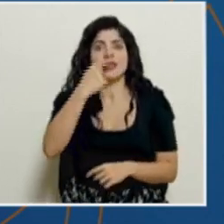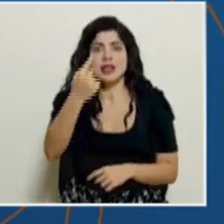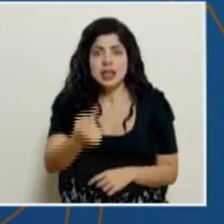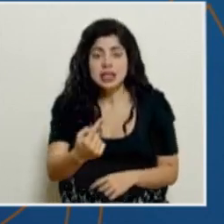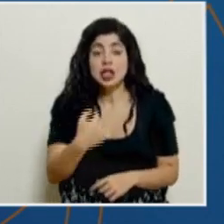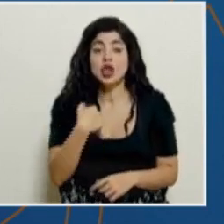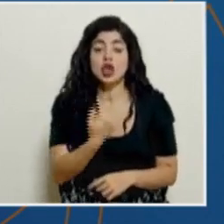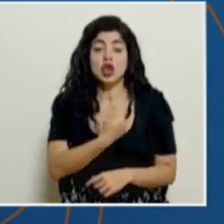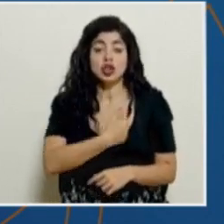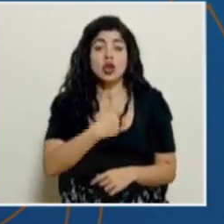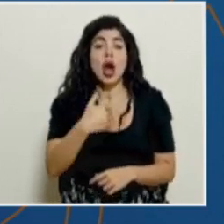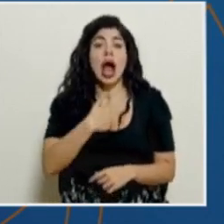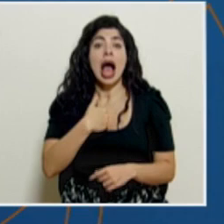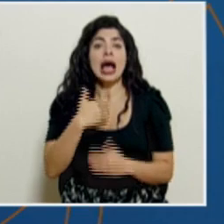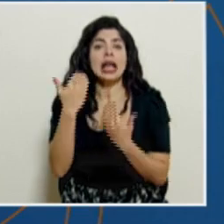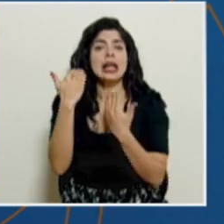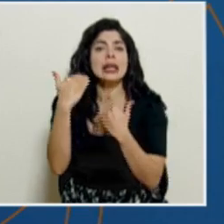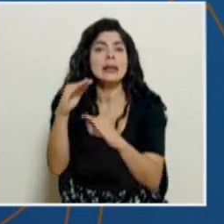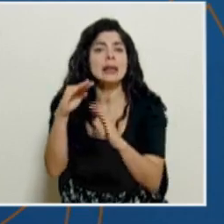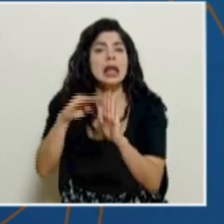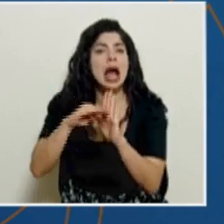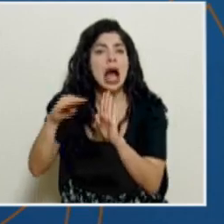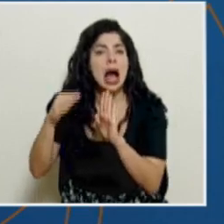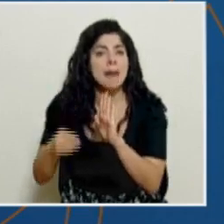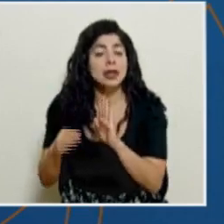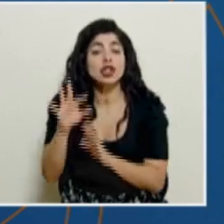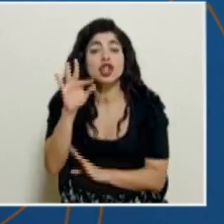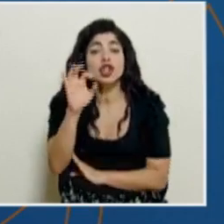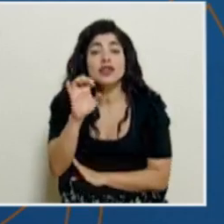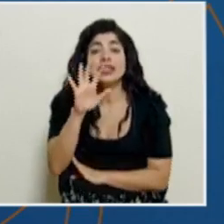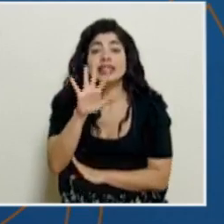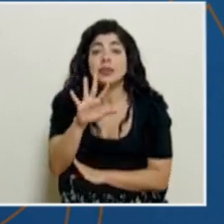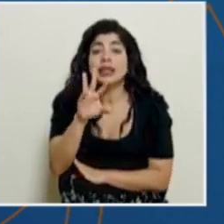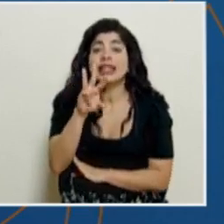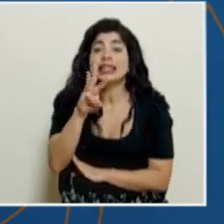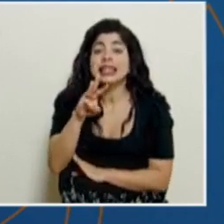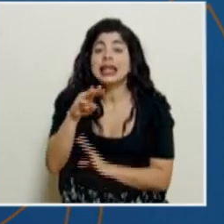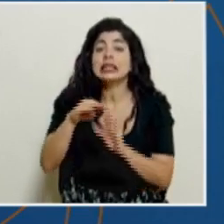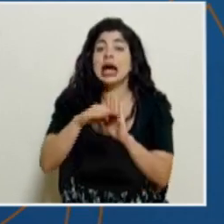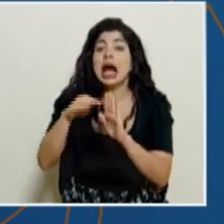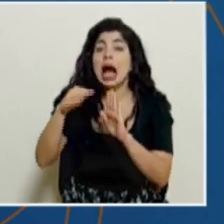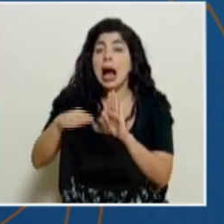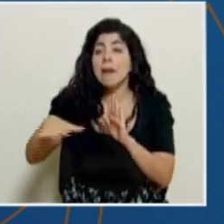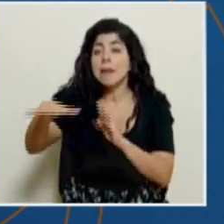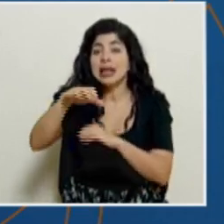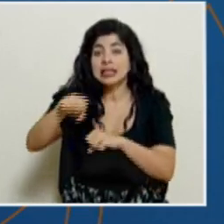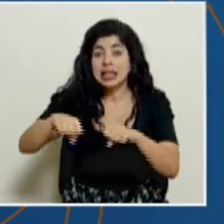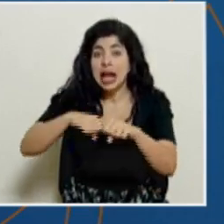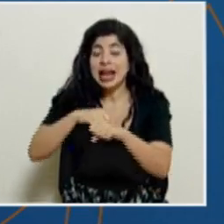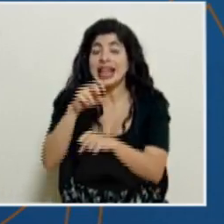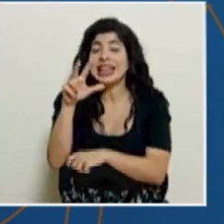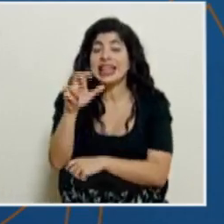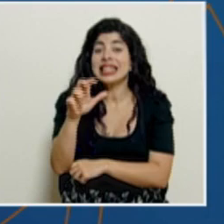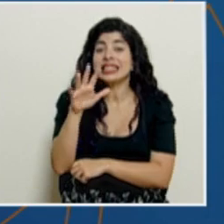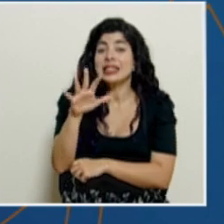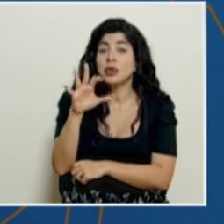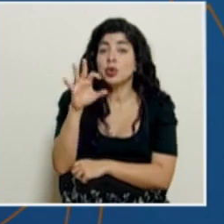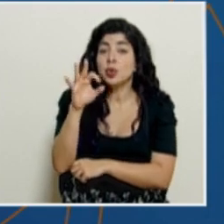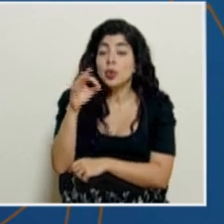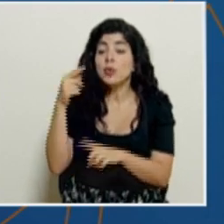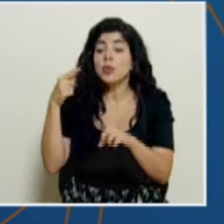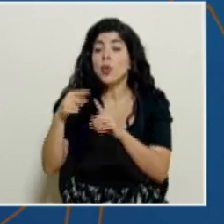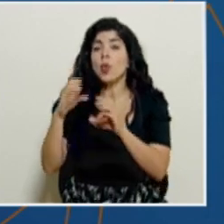tenemos una capacidad limitada de camas. Son 956 camas de salón y 359 camas de cuidados